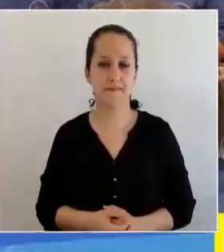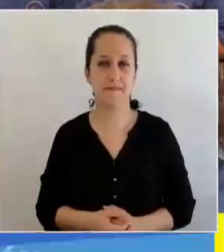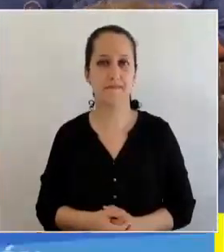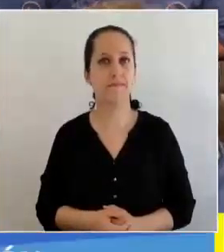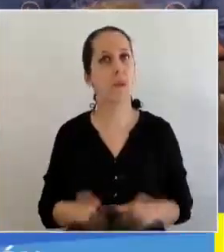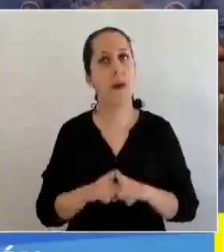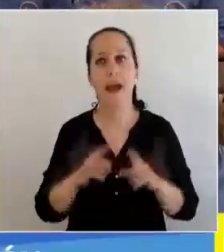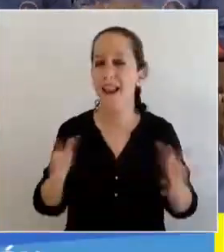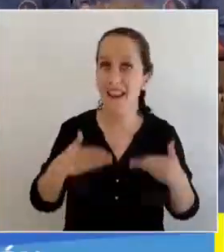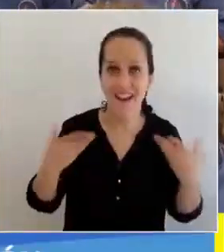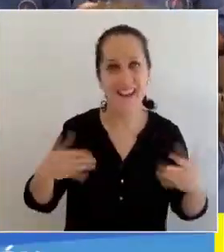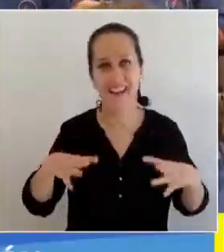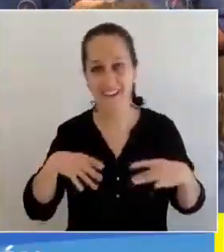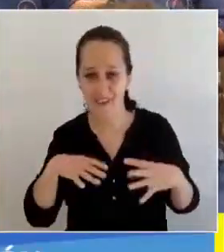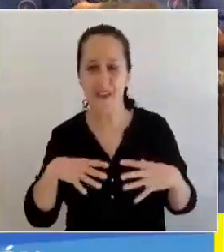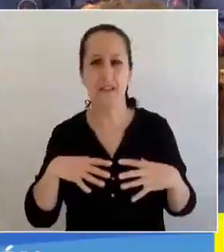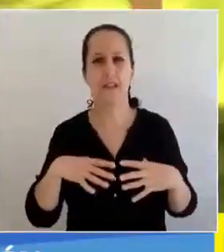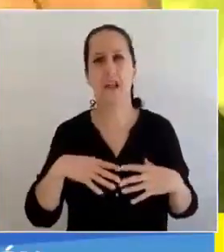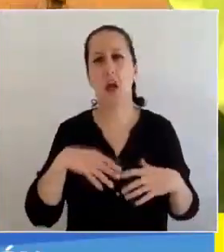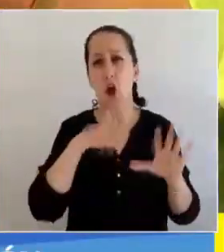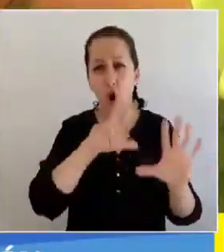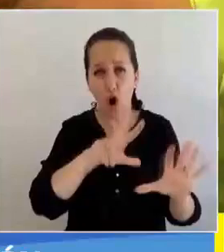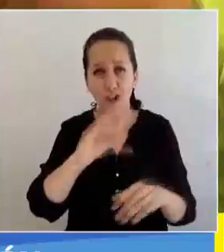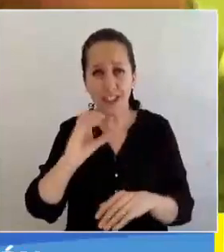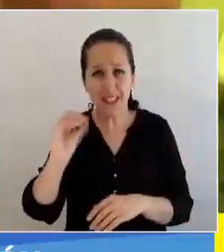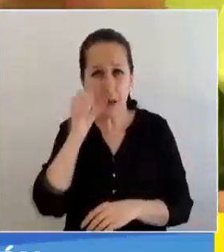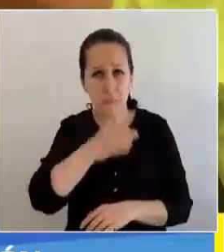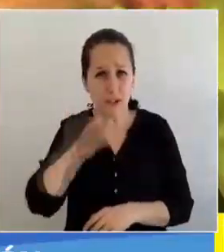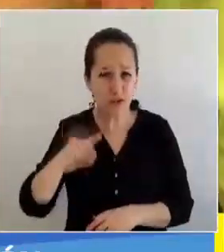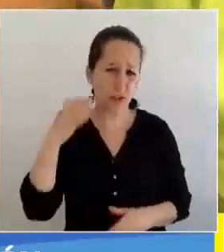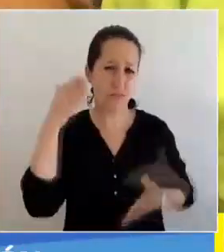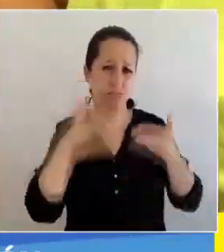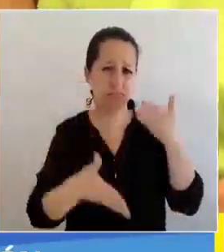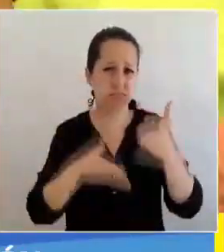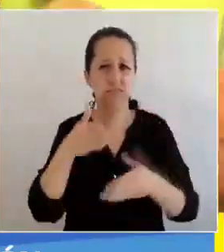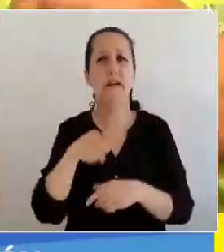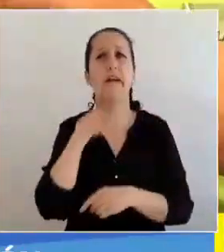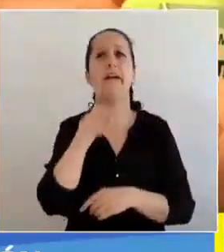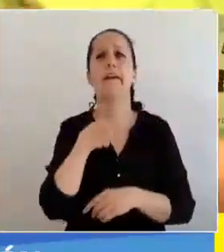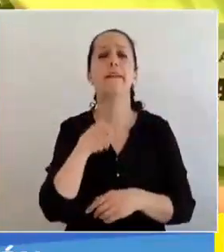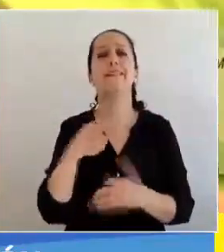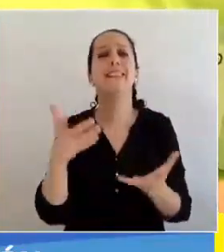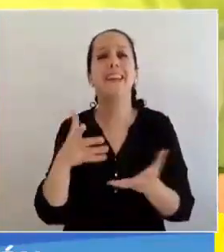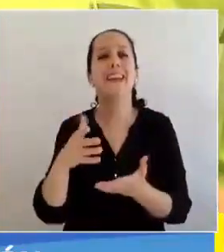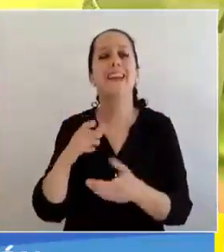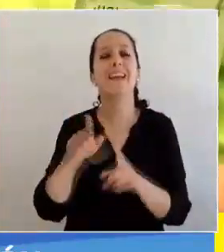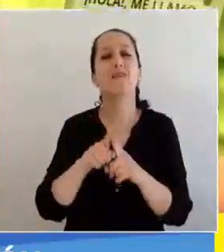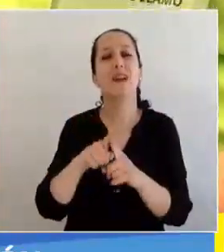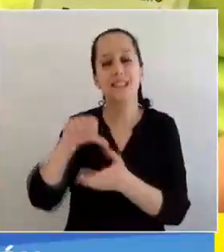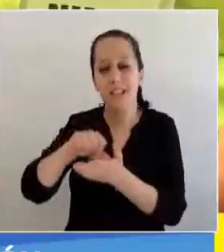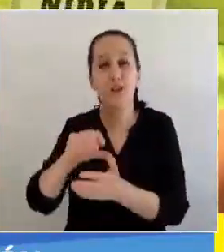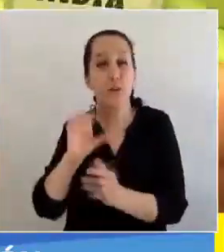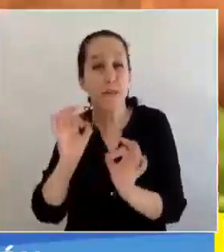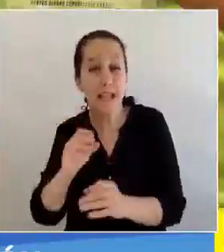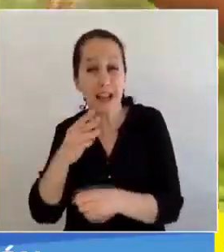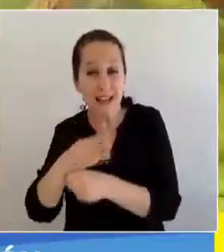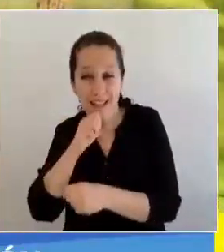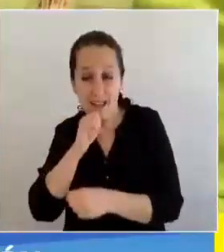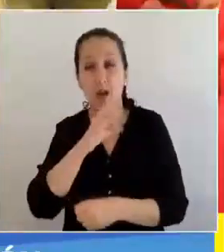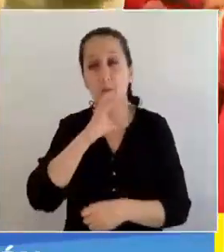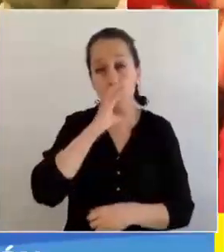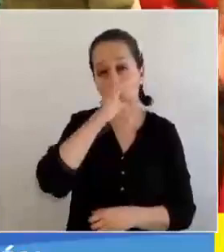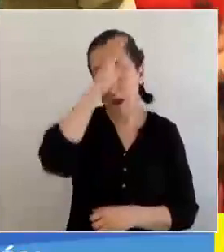Con la entusiasta participación de más de 800 personas usuarias de los Centros Adultos Mayores de Concepción,